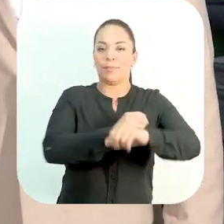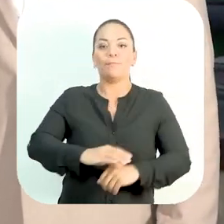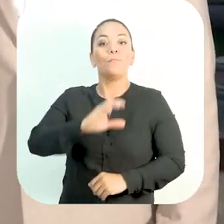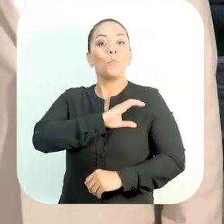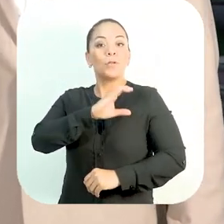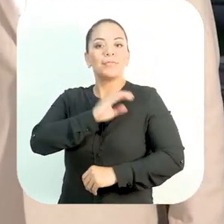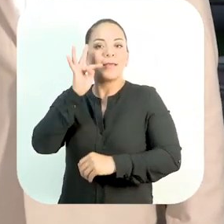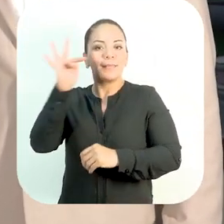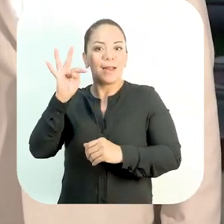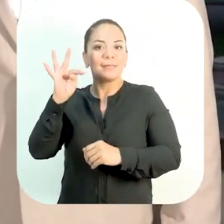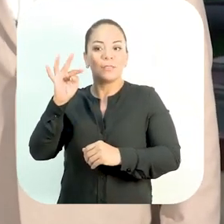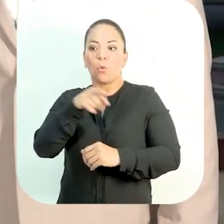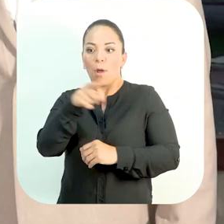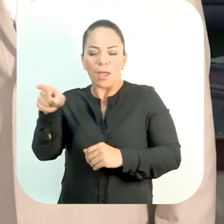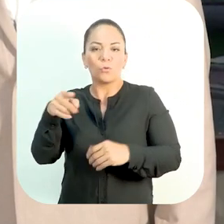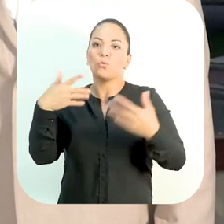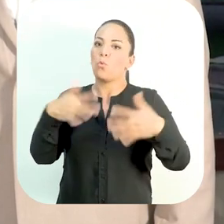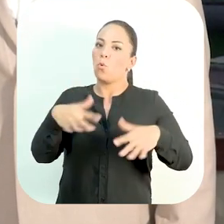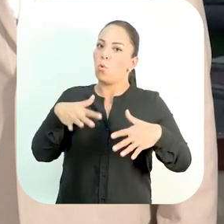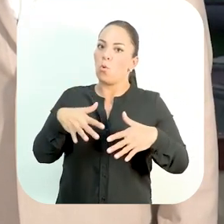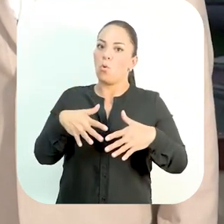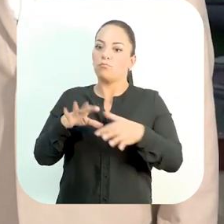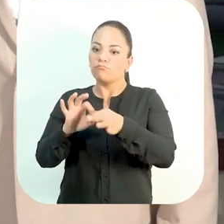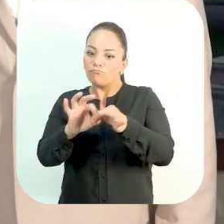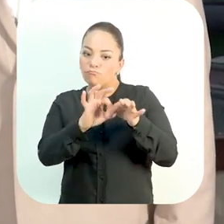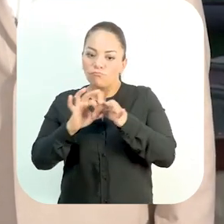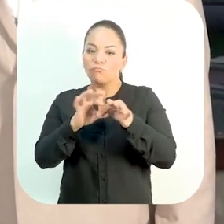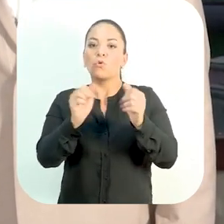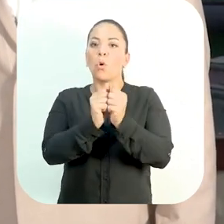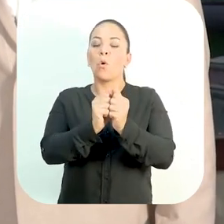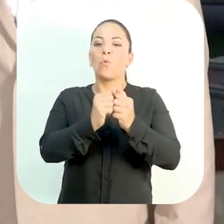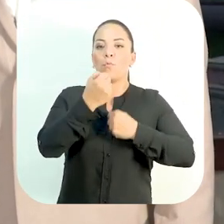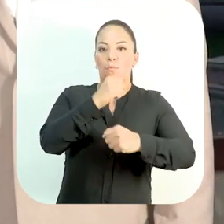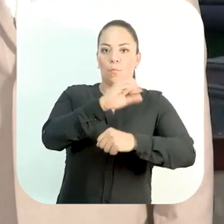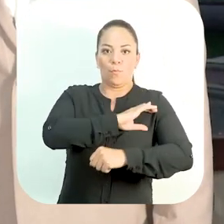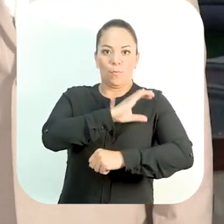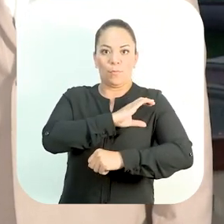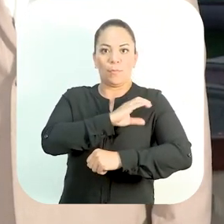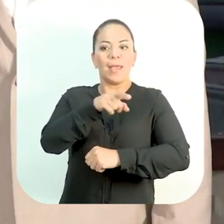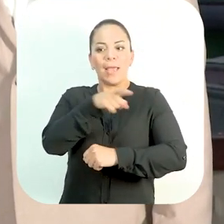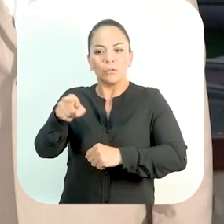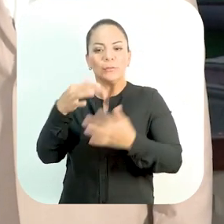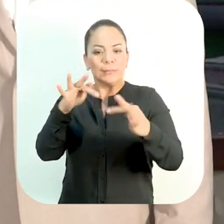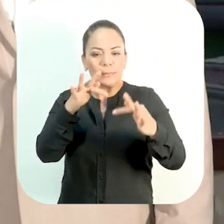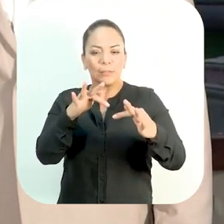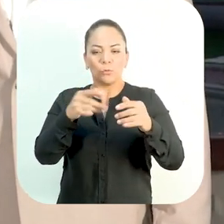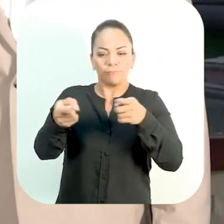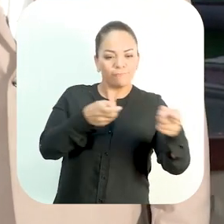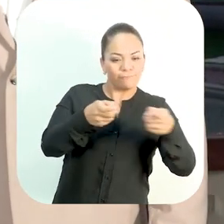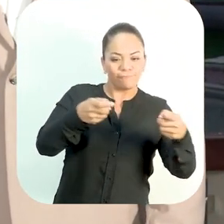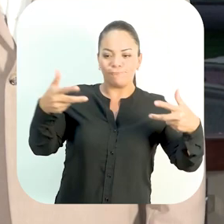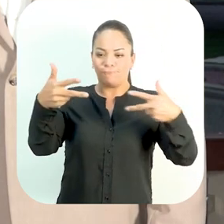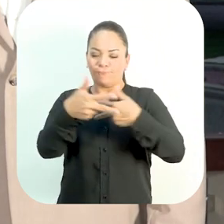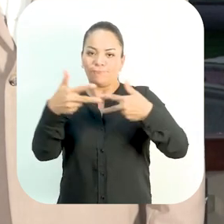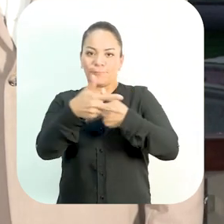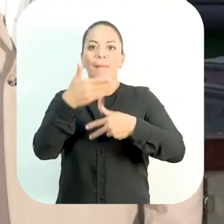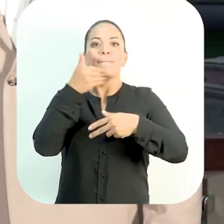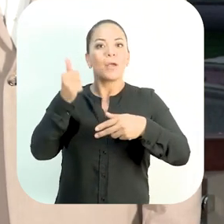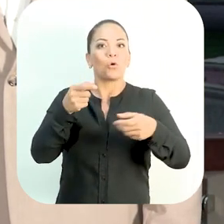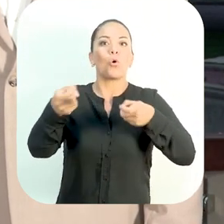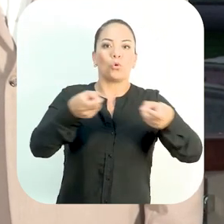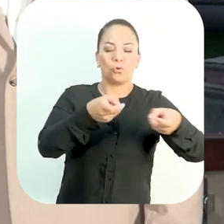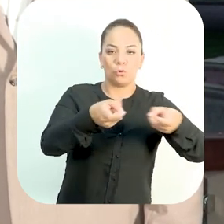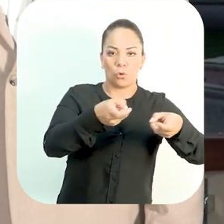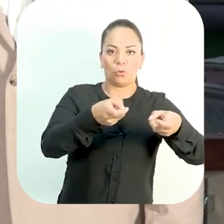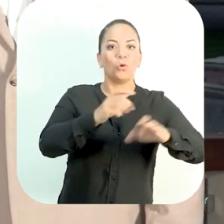Policía de Tránsito ha estado articulando trabajo con la Policía Municipal para regular el flujo vehicular y tener